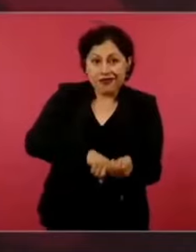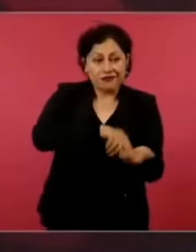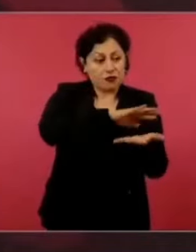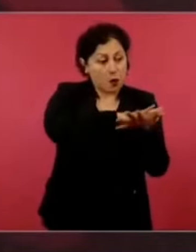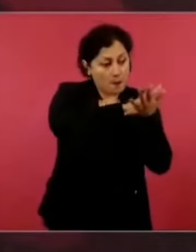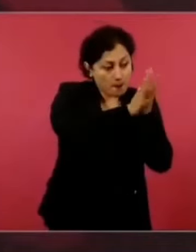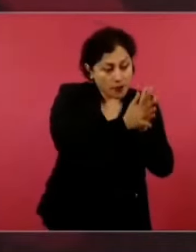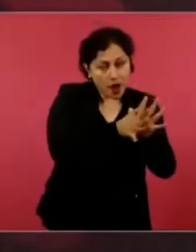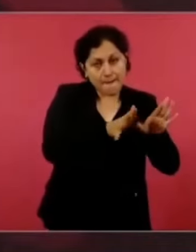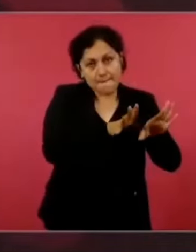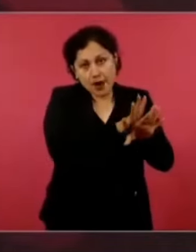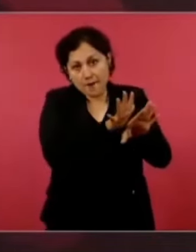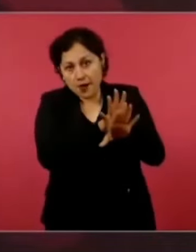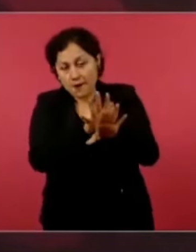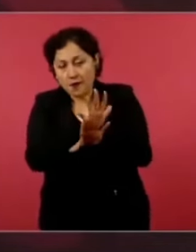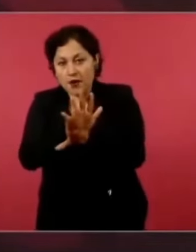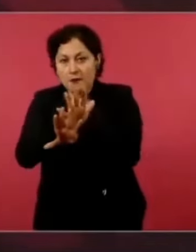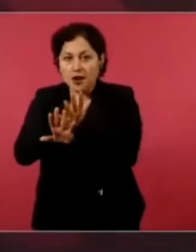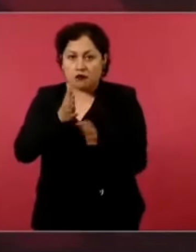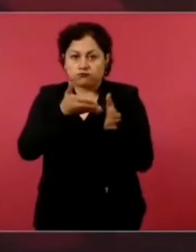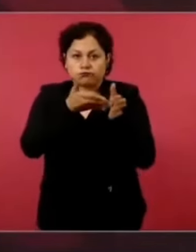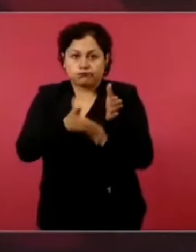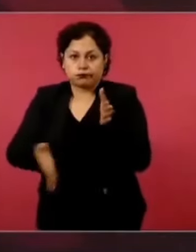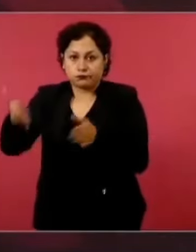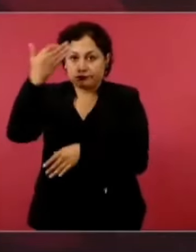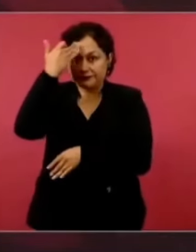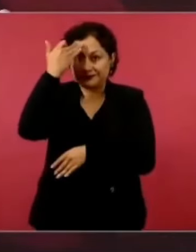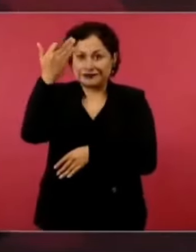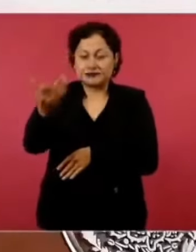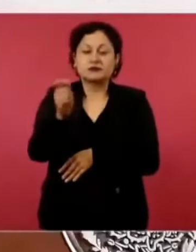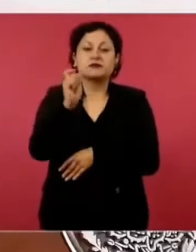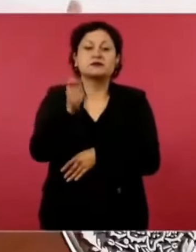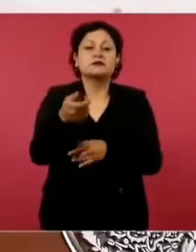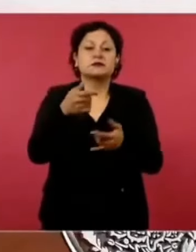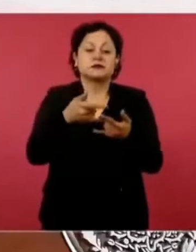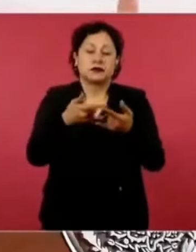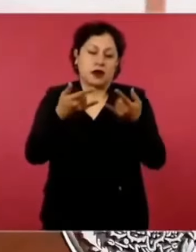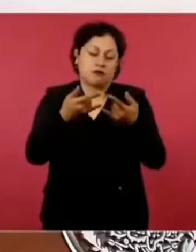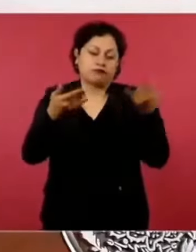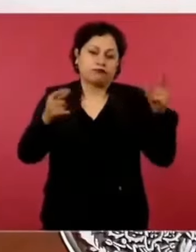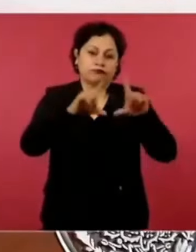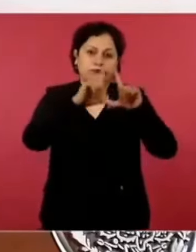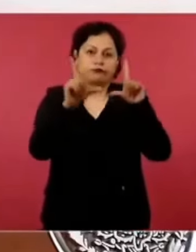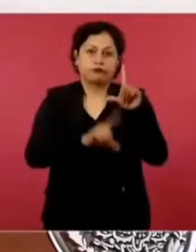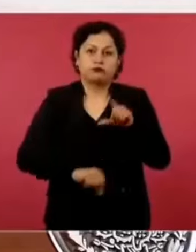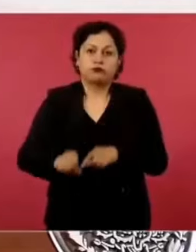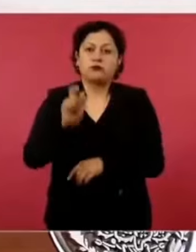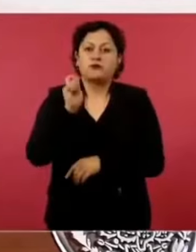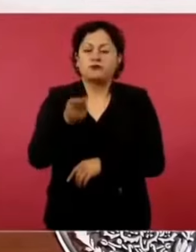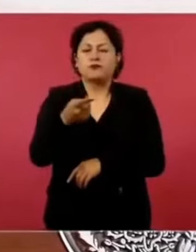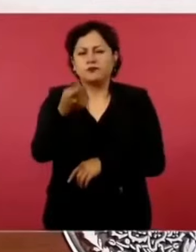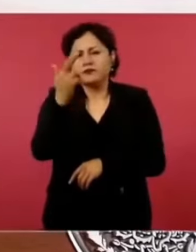¿Cómo se impulsa la huelga de Cananea de Río Blanco? Pues con el periodismo.